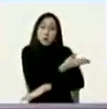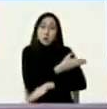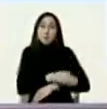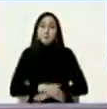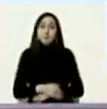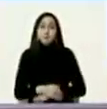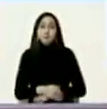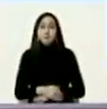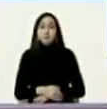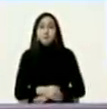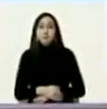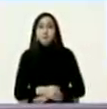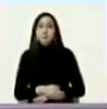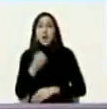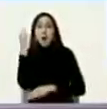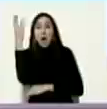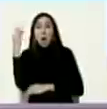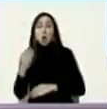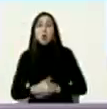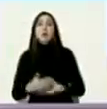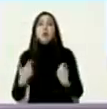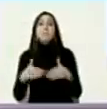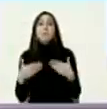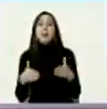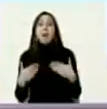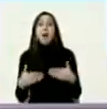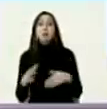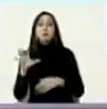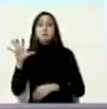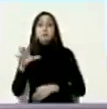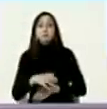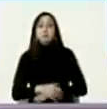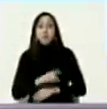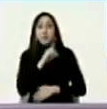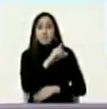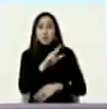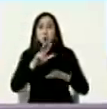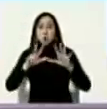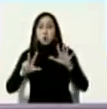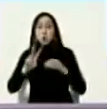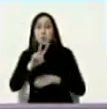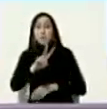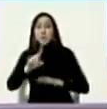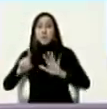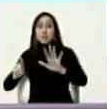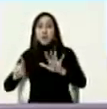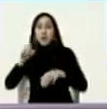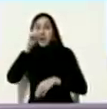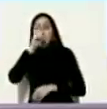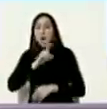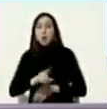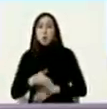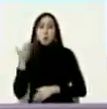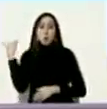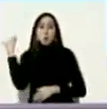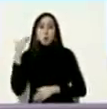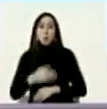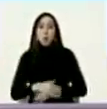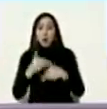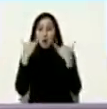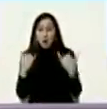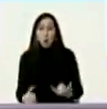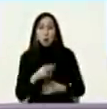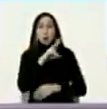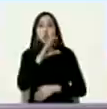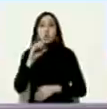en el Congreso de Panamá en 1826 estamos en la era bicentenaria